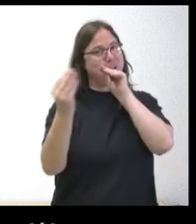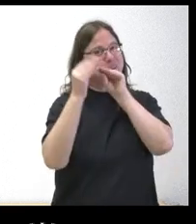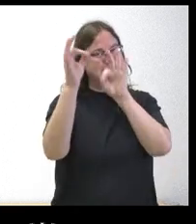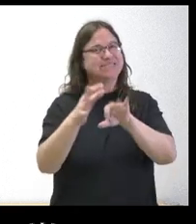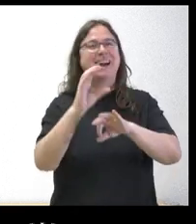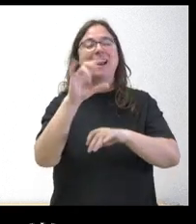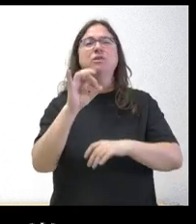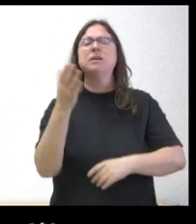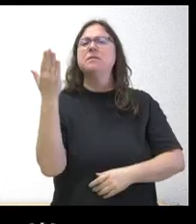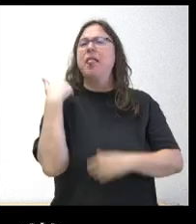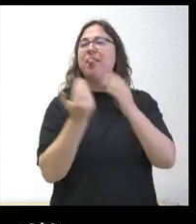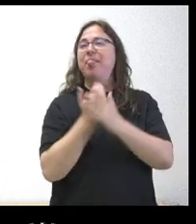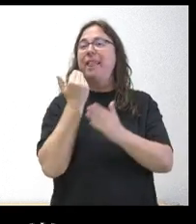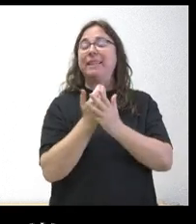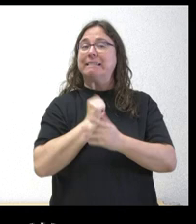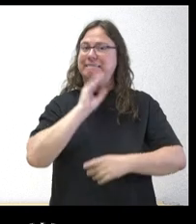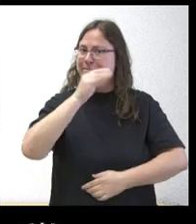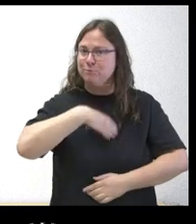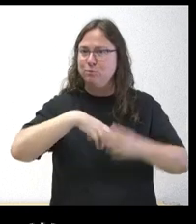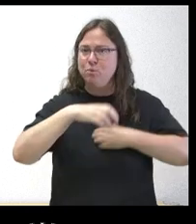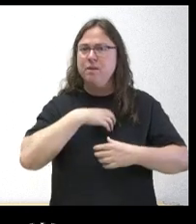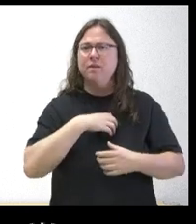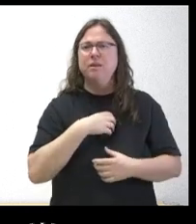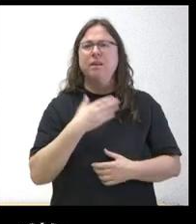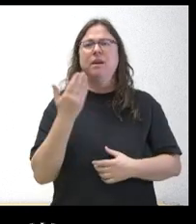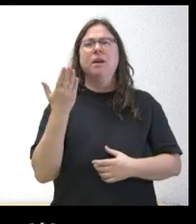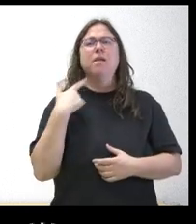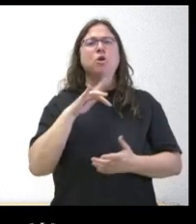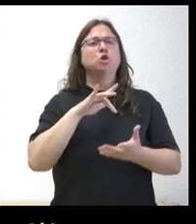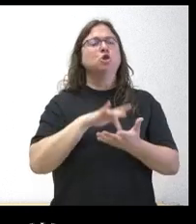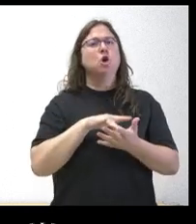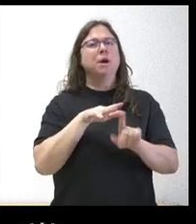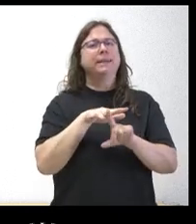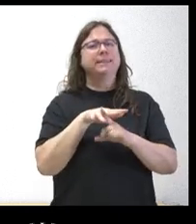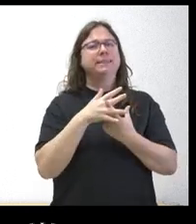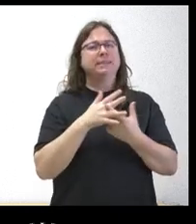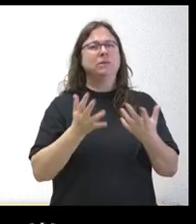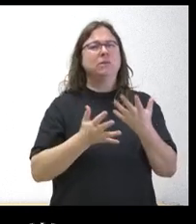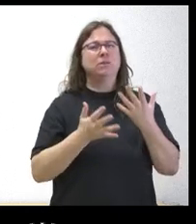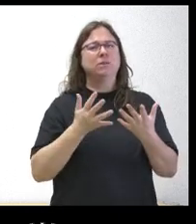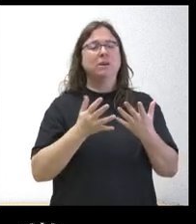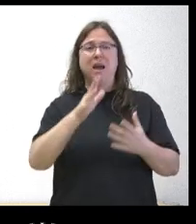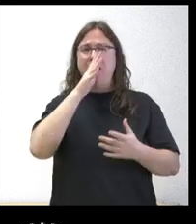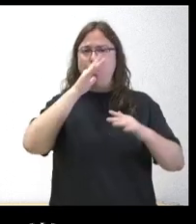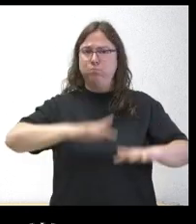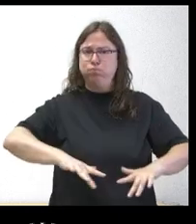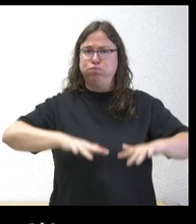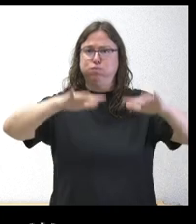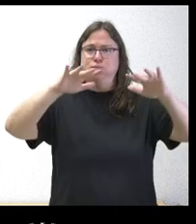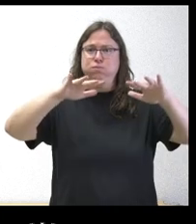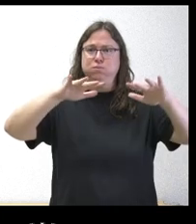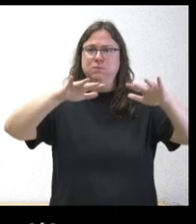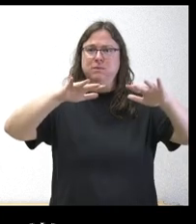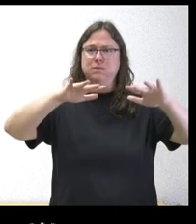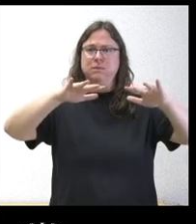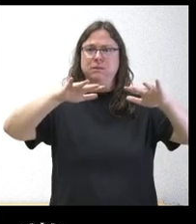ocurrió hace unos días pero no tuvimos ocasión de preguntar hubo recientemente un episodio de inundaciones serias